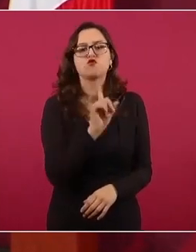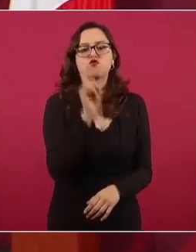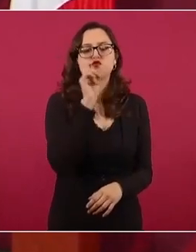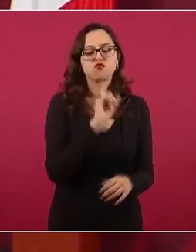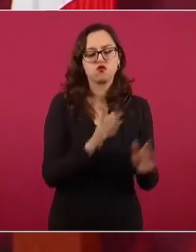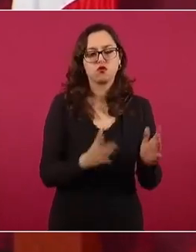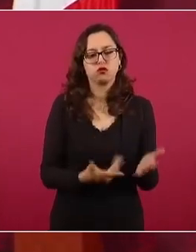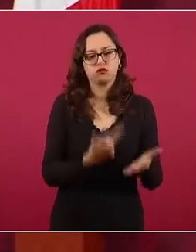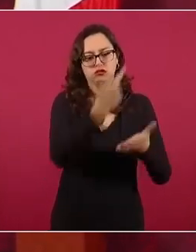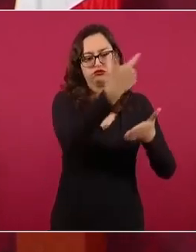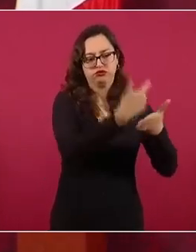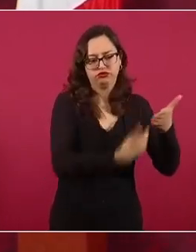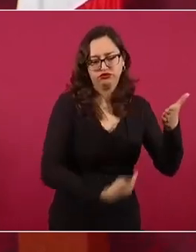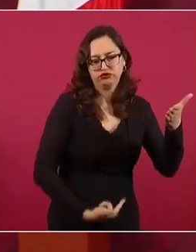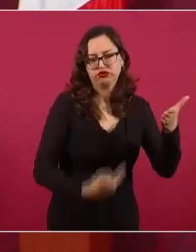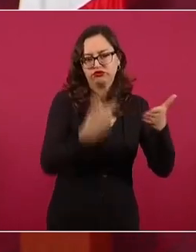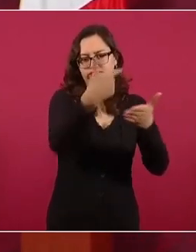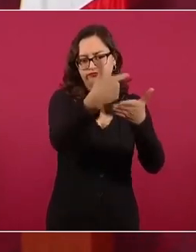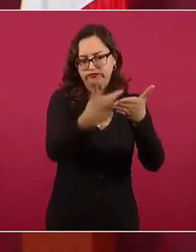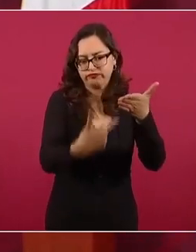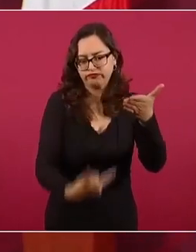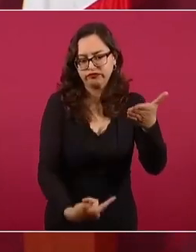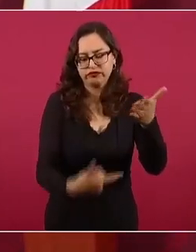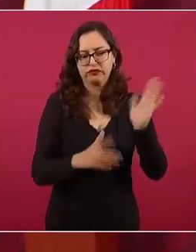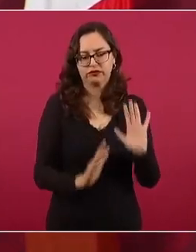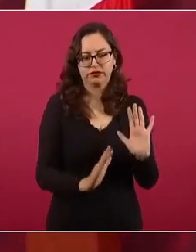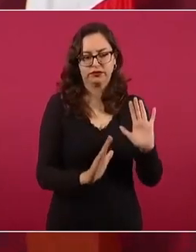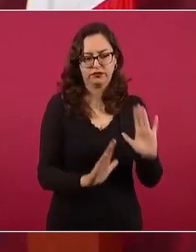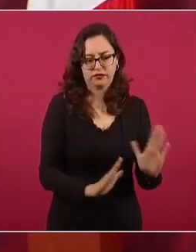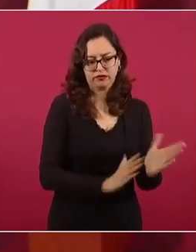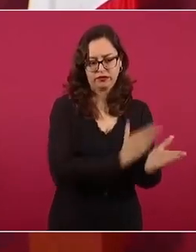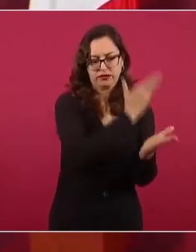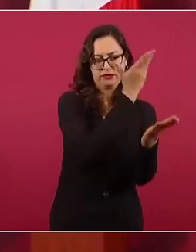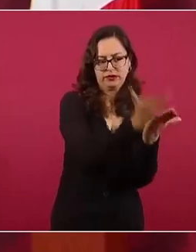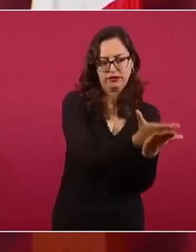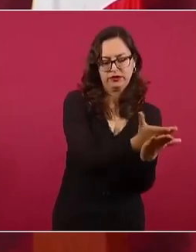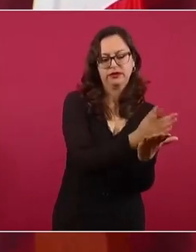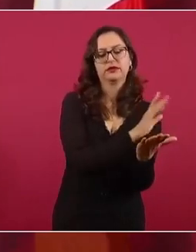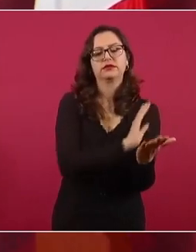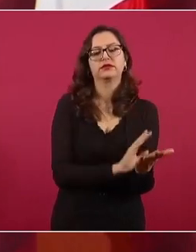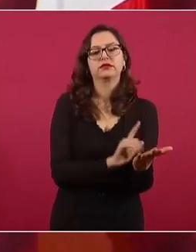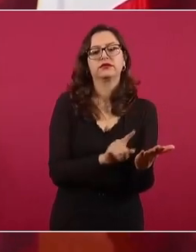que el Poder Judicial 10,